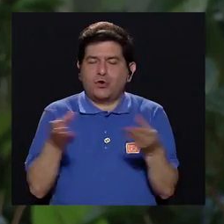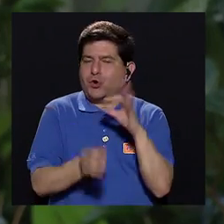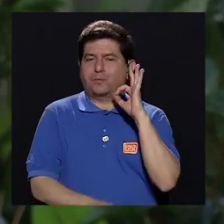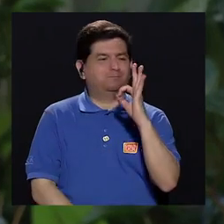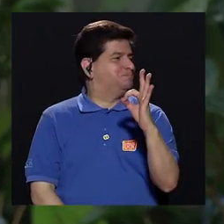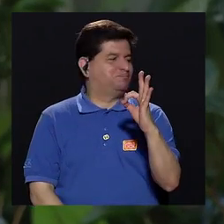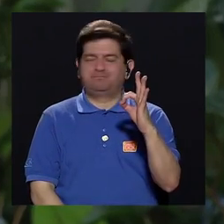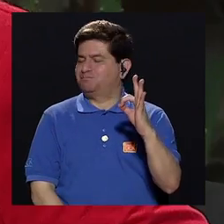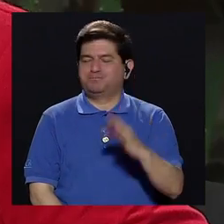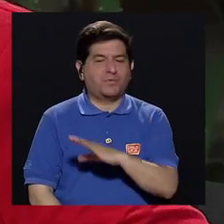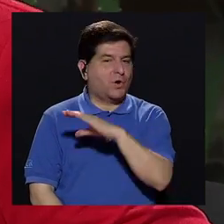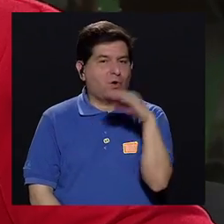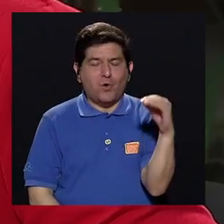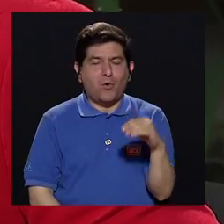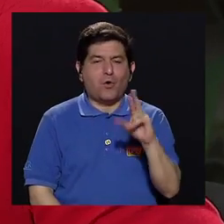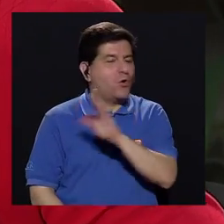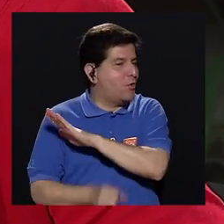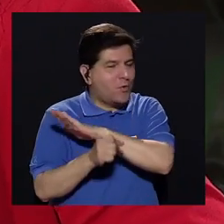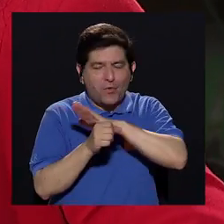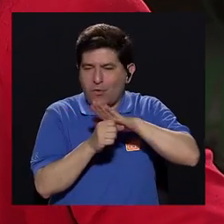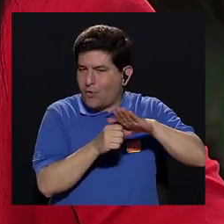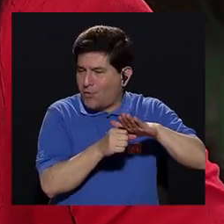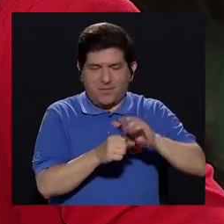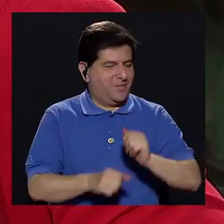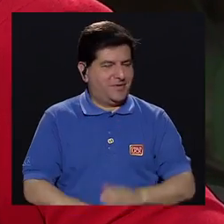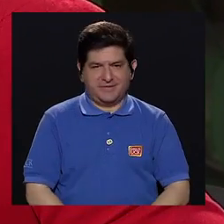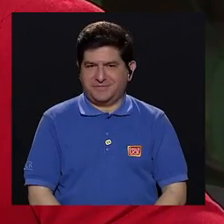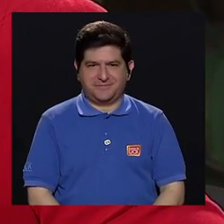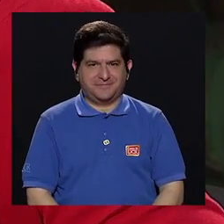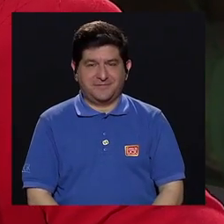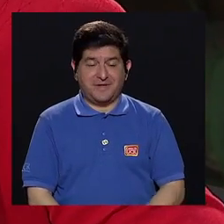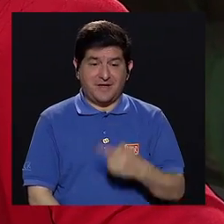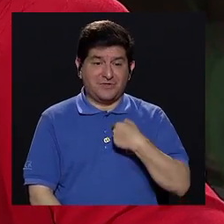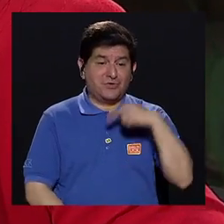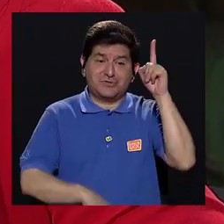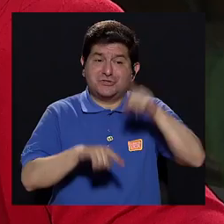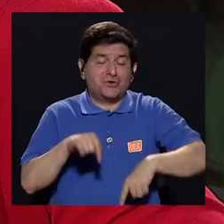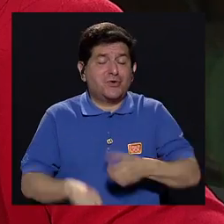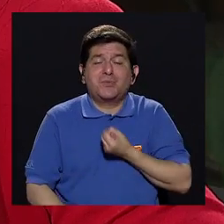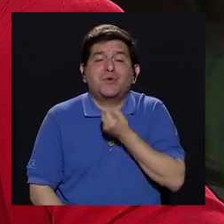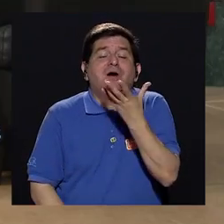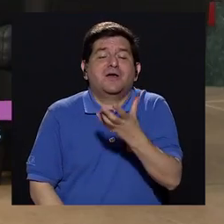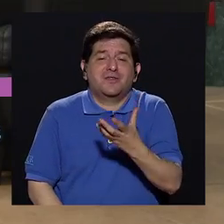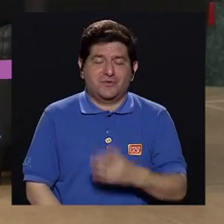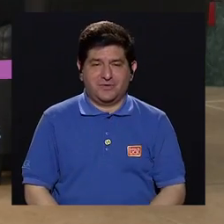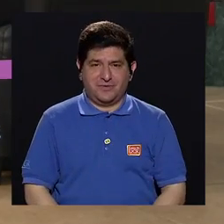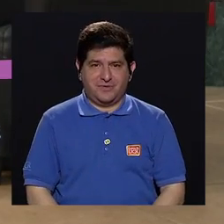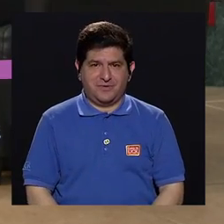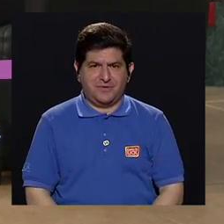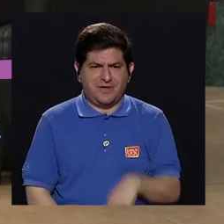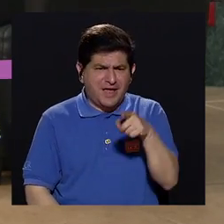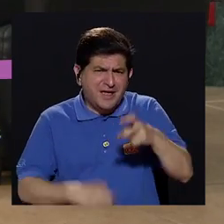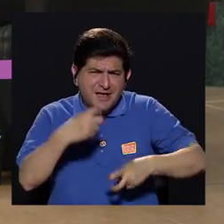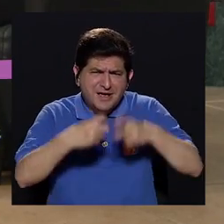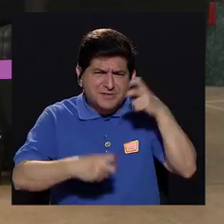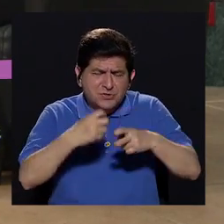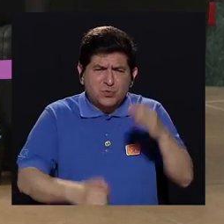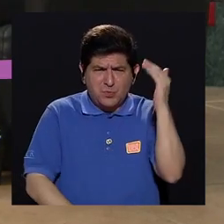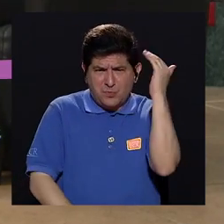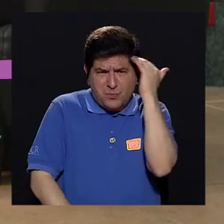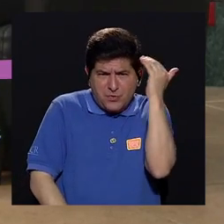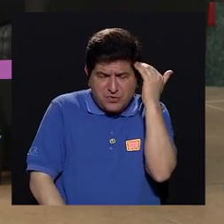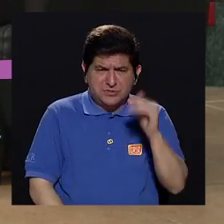produciendo bien. O no del todo lo puedo hacer. Entonces, me quedo sin poder emitirlo. Pero, a ver, el trastorno es un trastorno